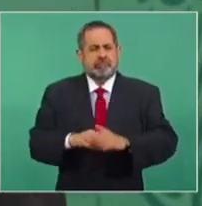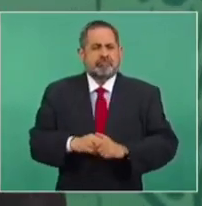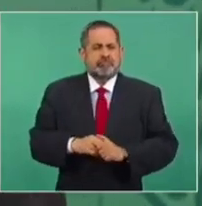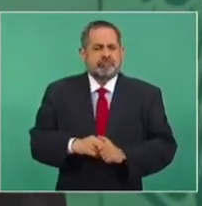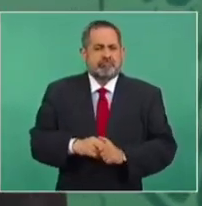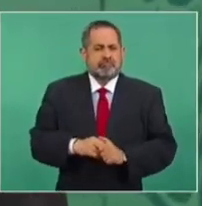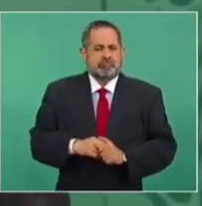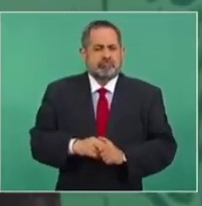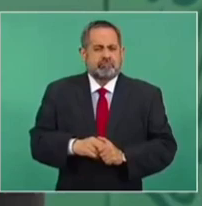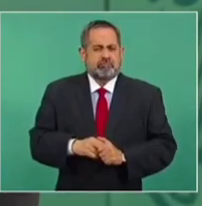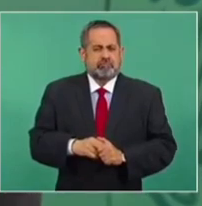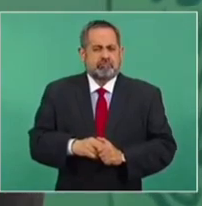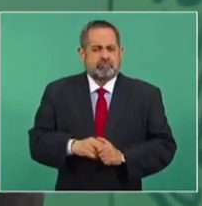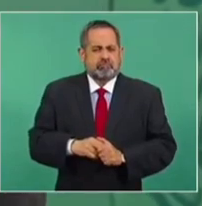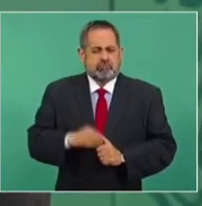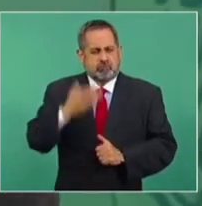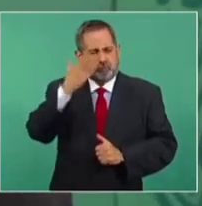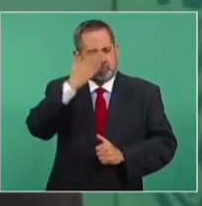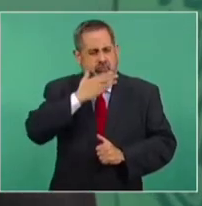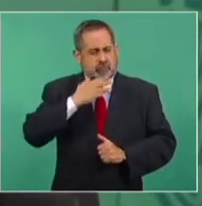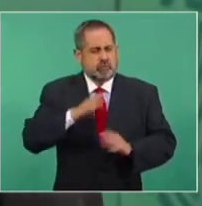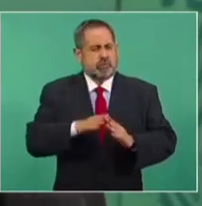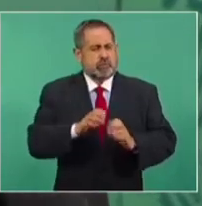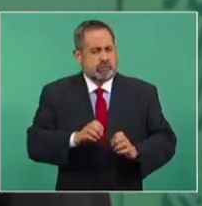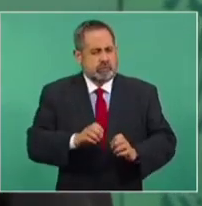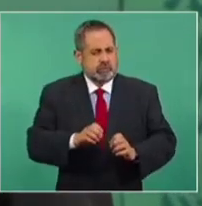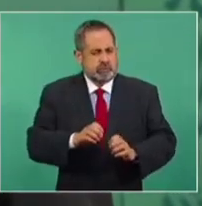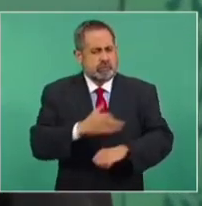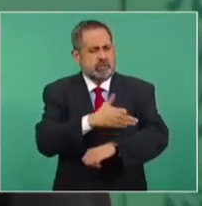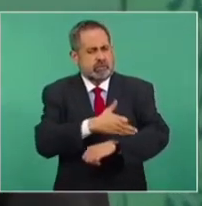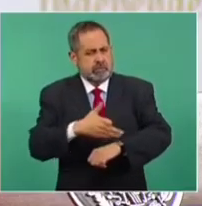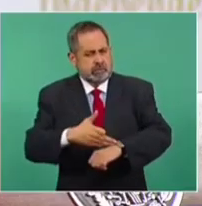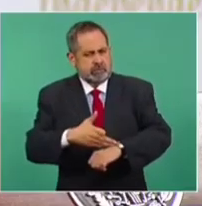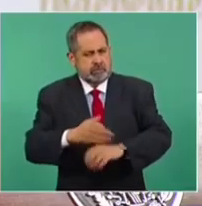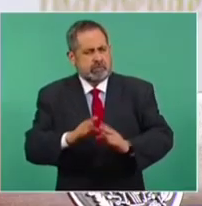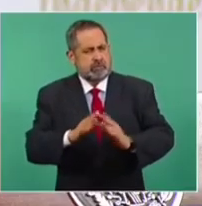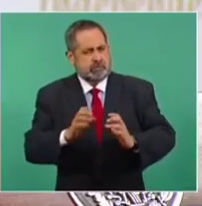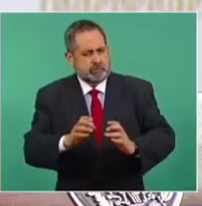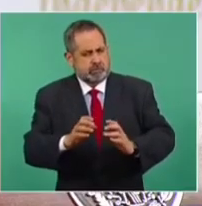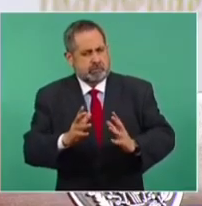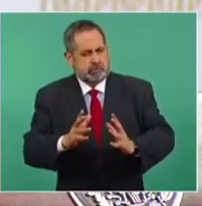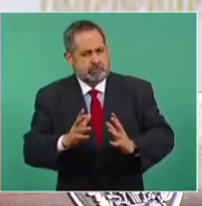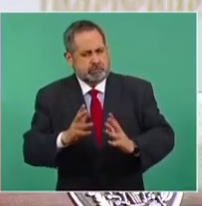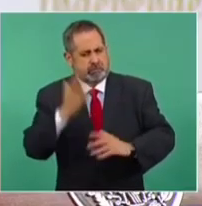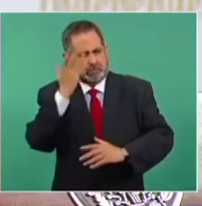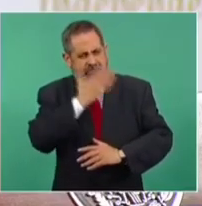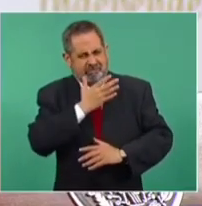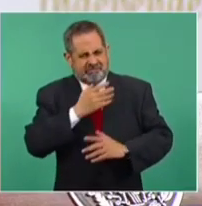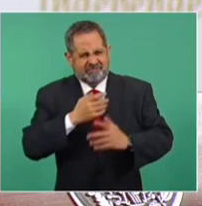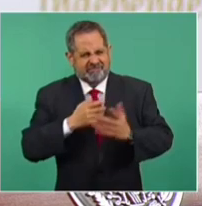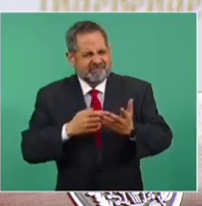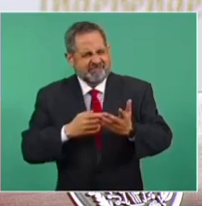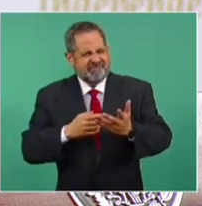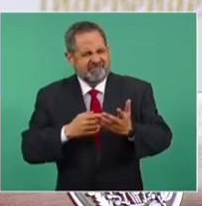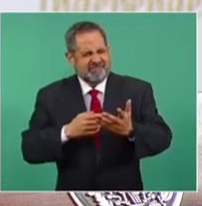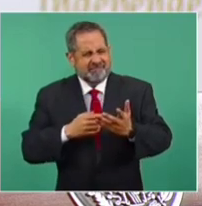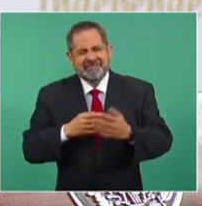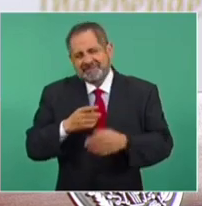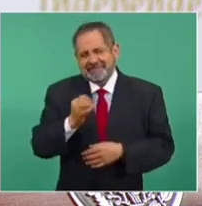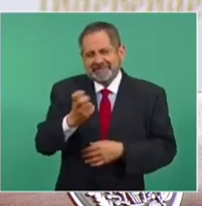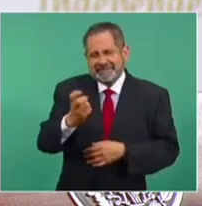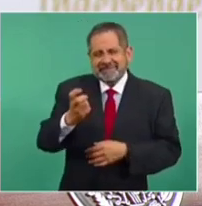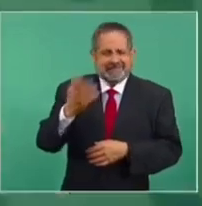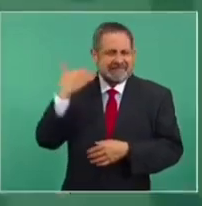¿qué dice la familia?, ¿sí?, así.